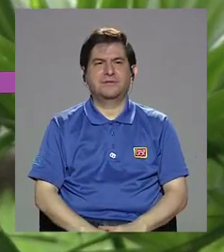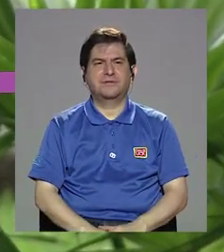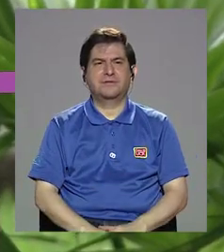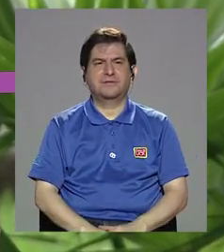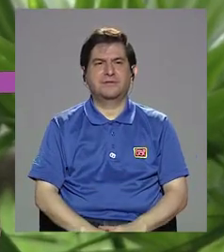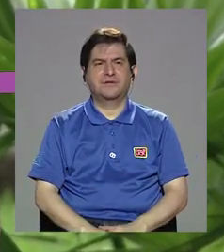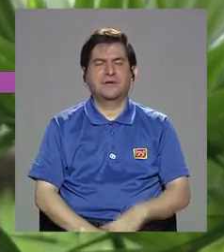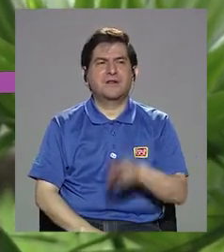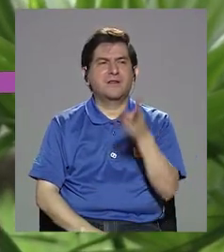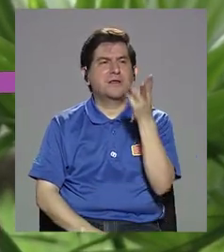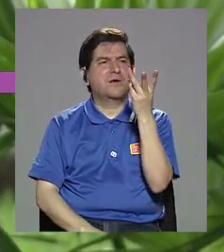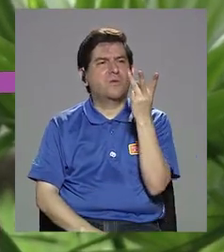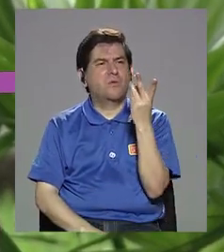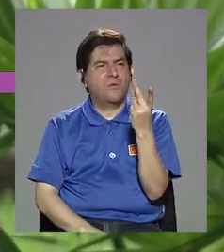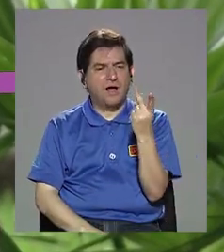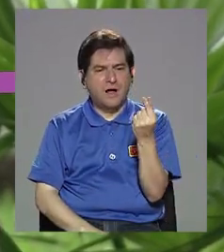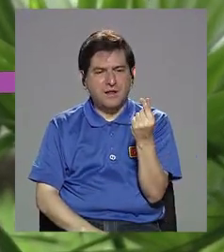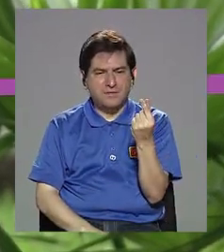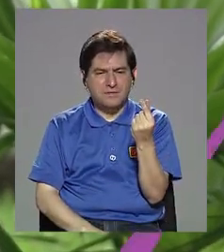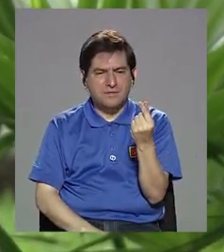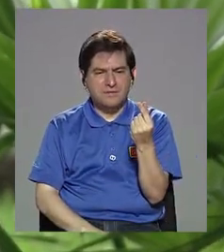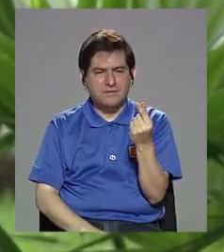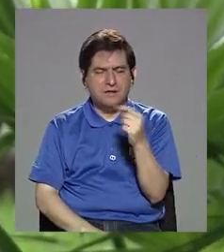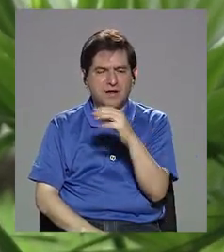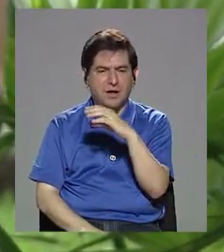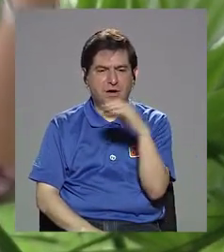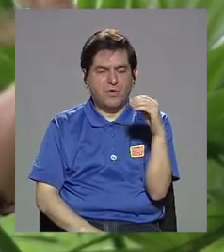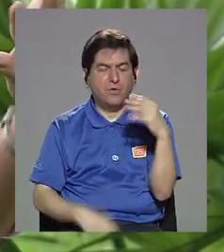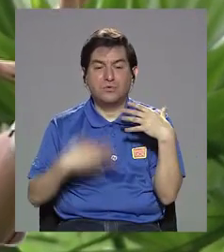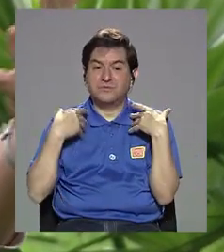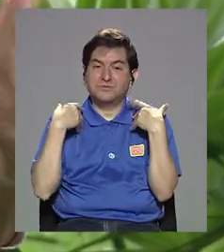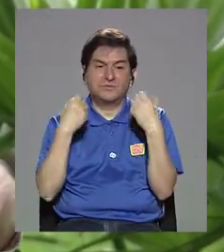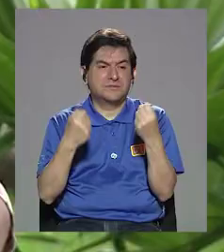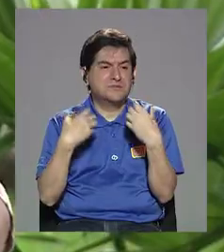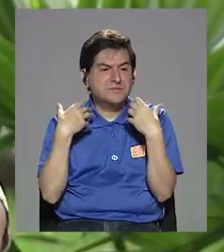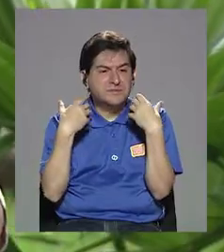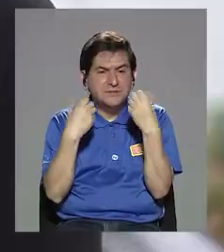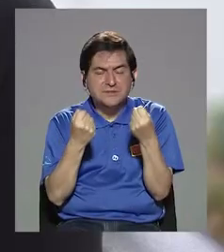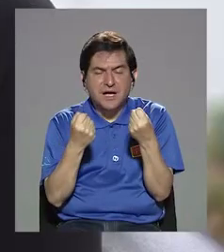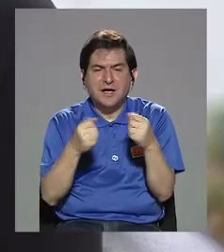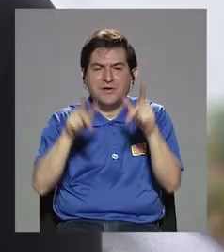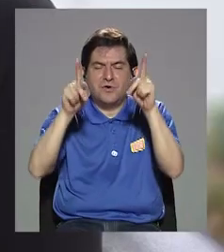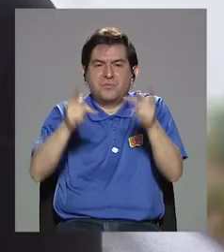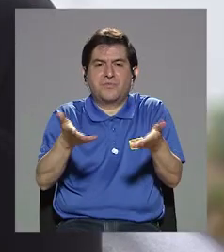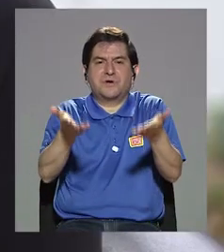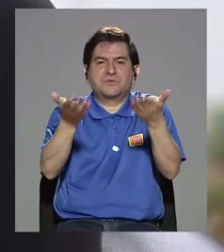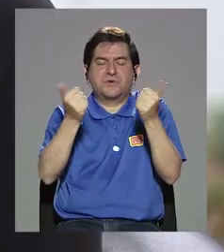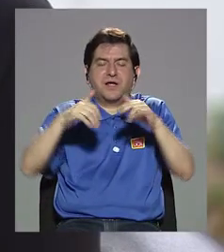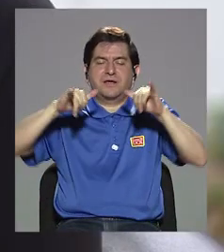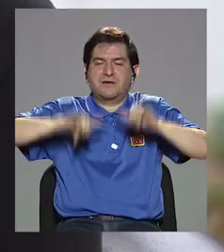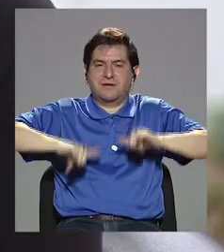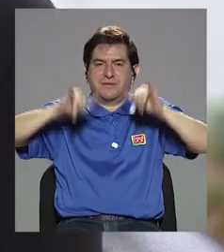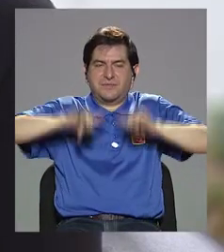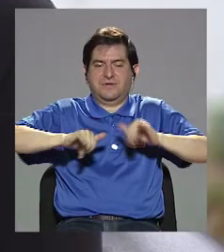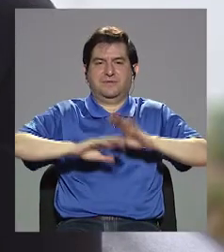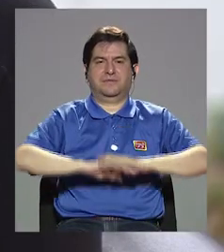saludable alguien quiere estar.